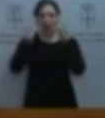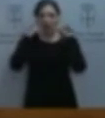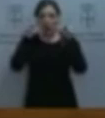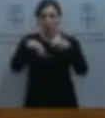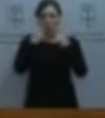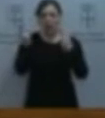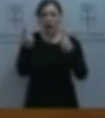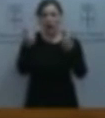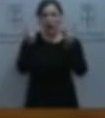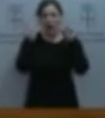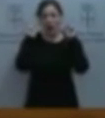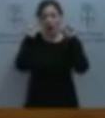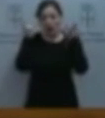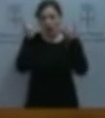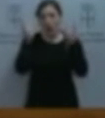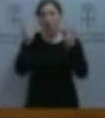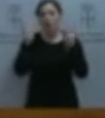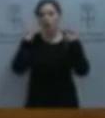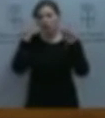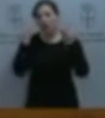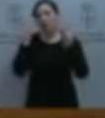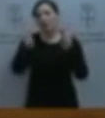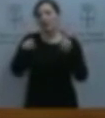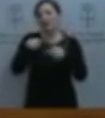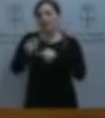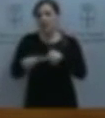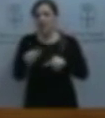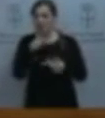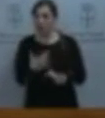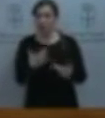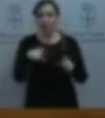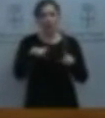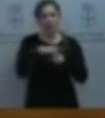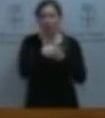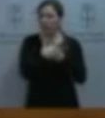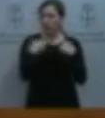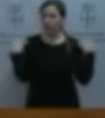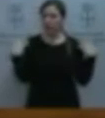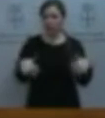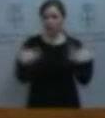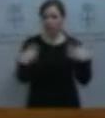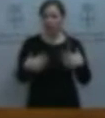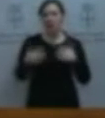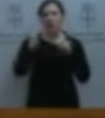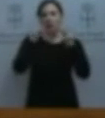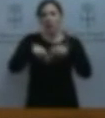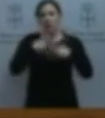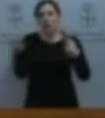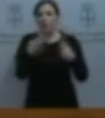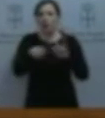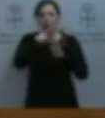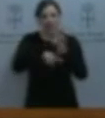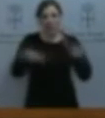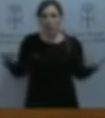alumnado. El momento crítico que vive nuestra educación pública hace necesarias medidas urgentes para blindarla frente a los